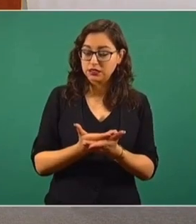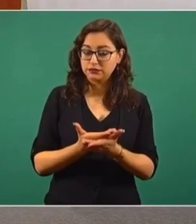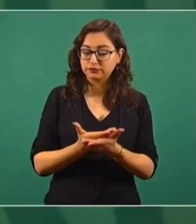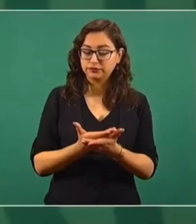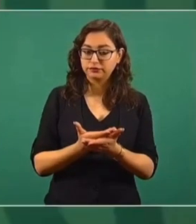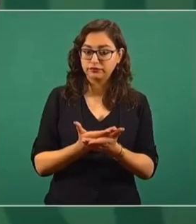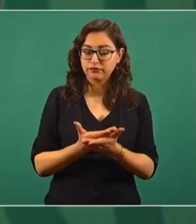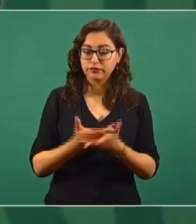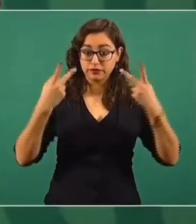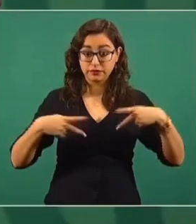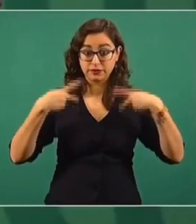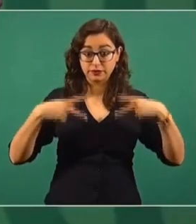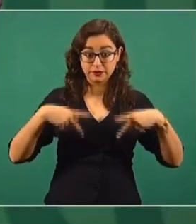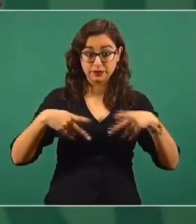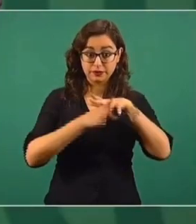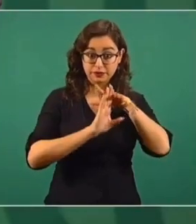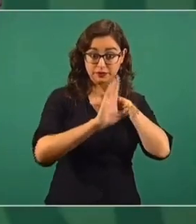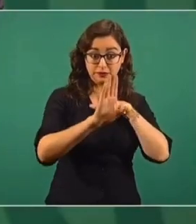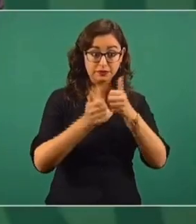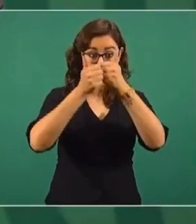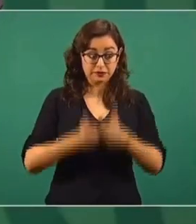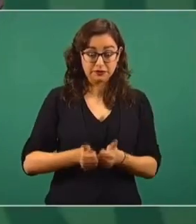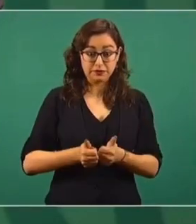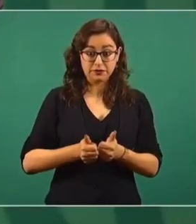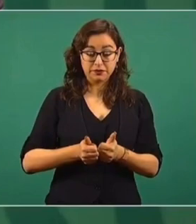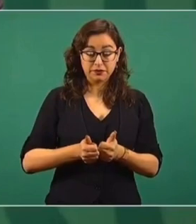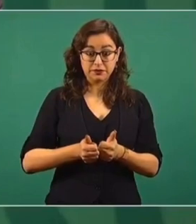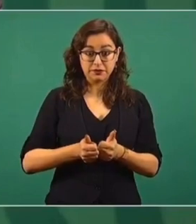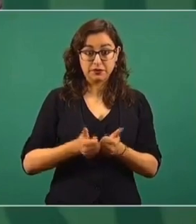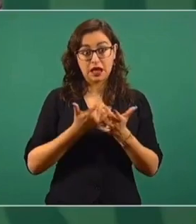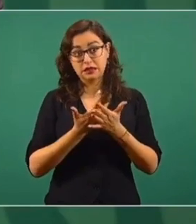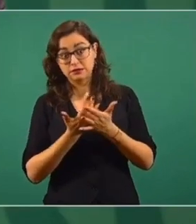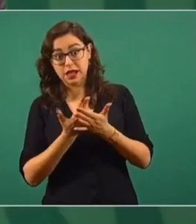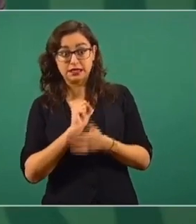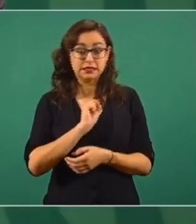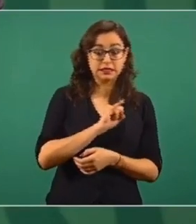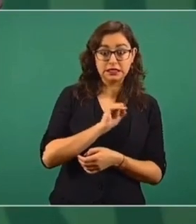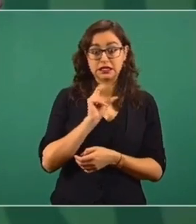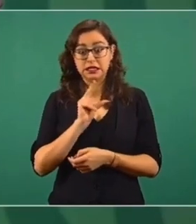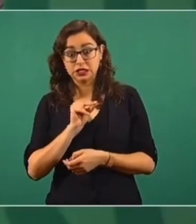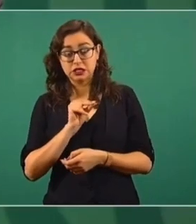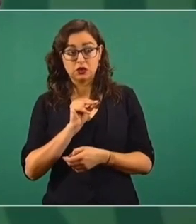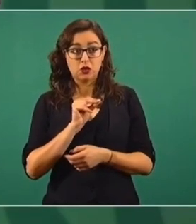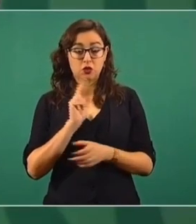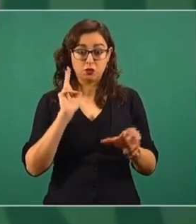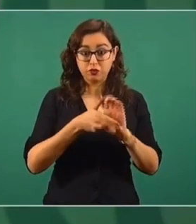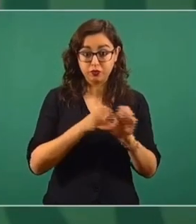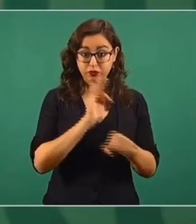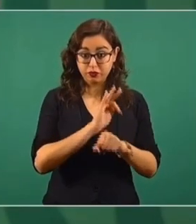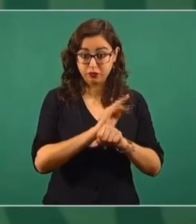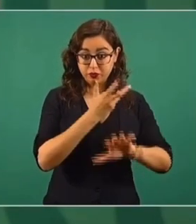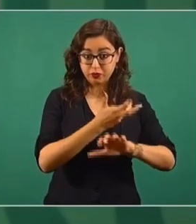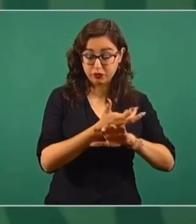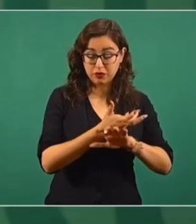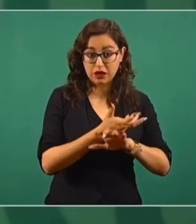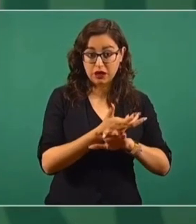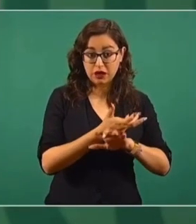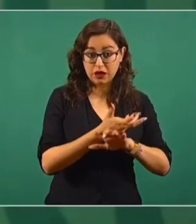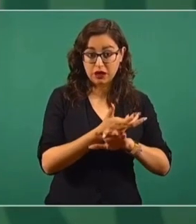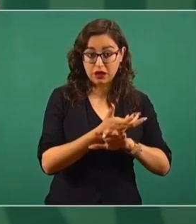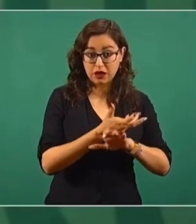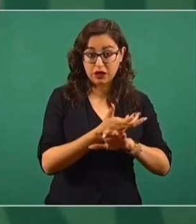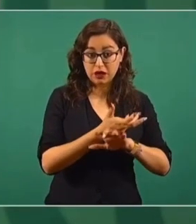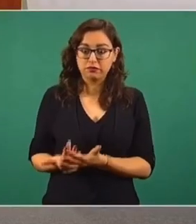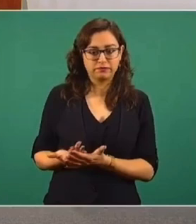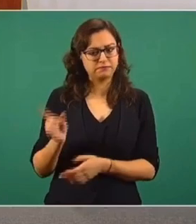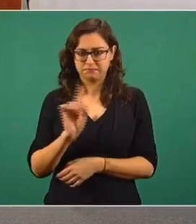mantener a migrantes esperando su autorización de asilo en nuestro país,